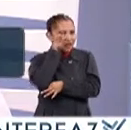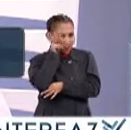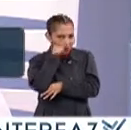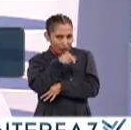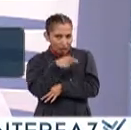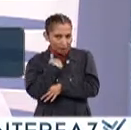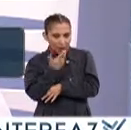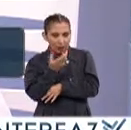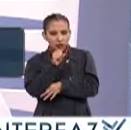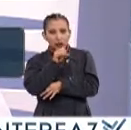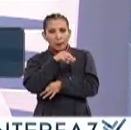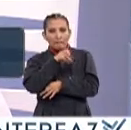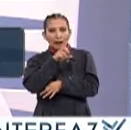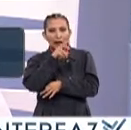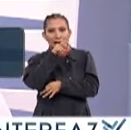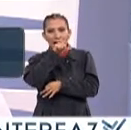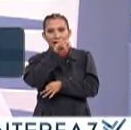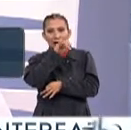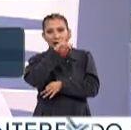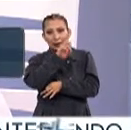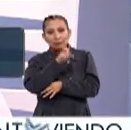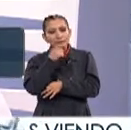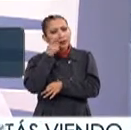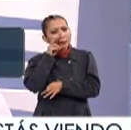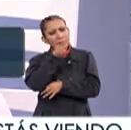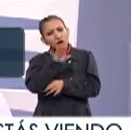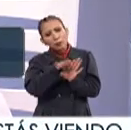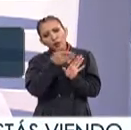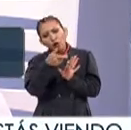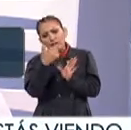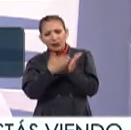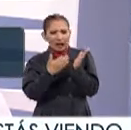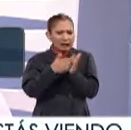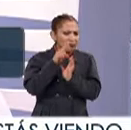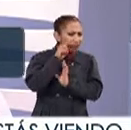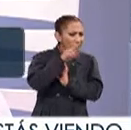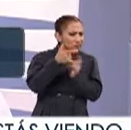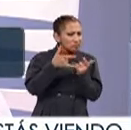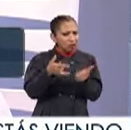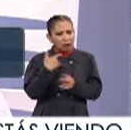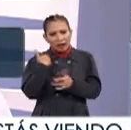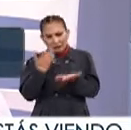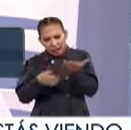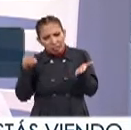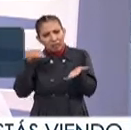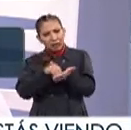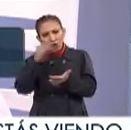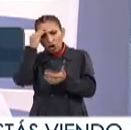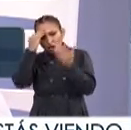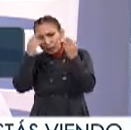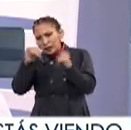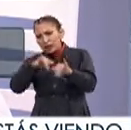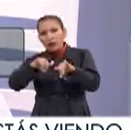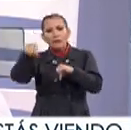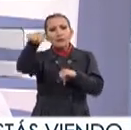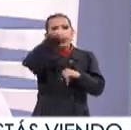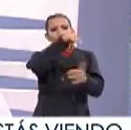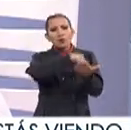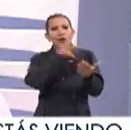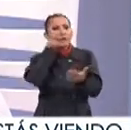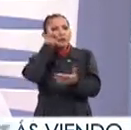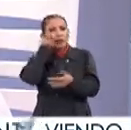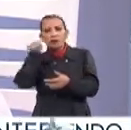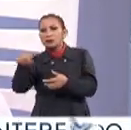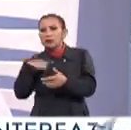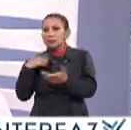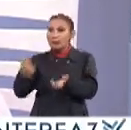vino Que eso es lo que es un sommelier Me daba cuenta De que había como Grandes carencias A nivel histórico A nivel conocimiento De geografía Y a nivel